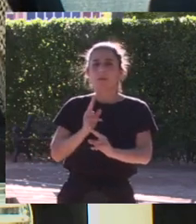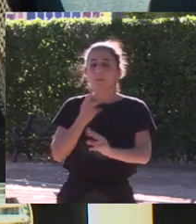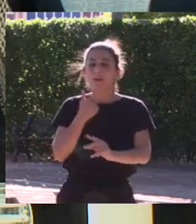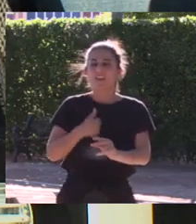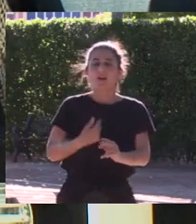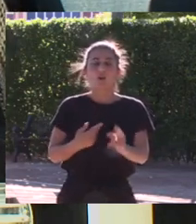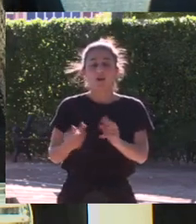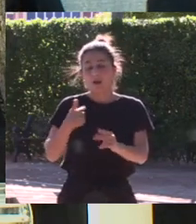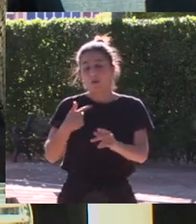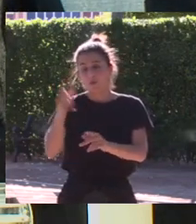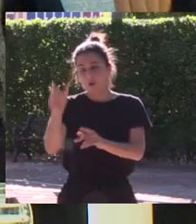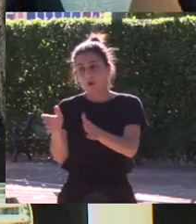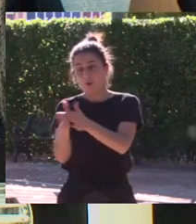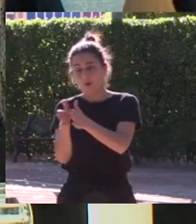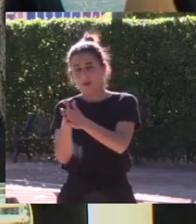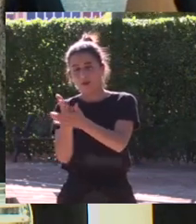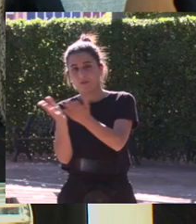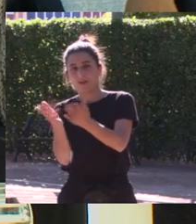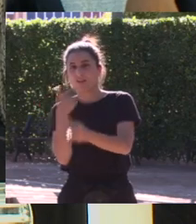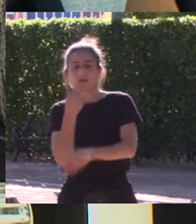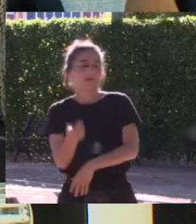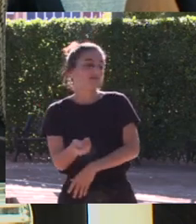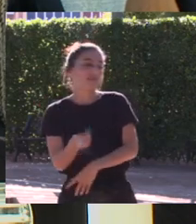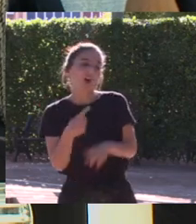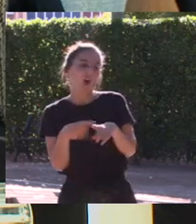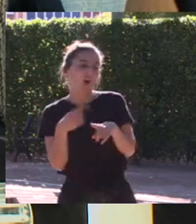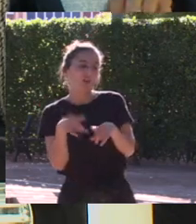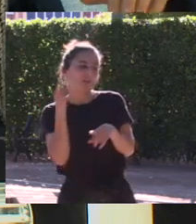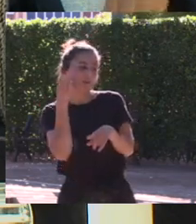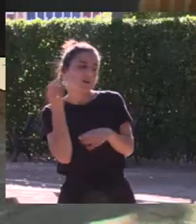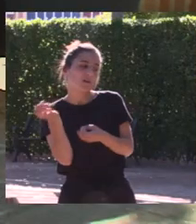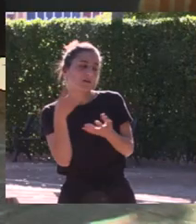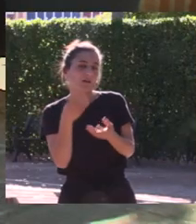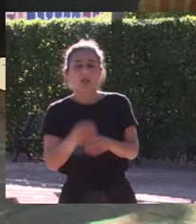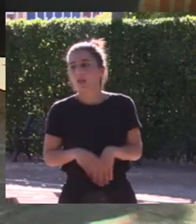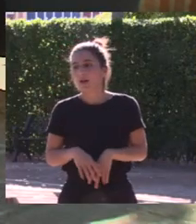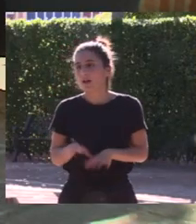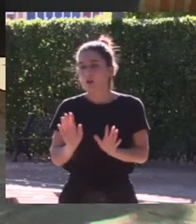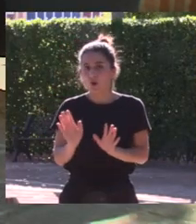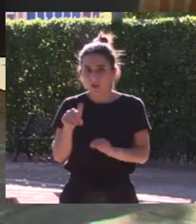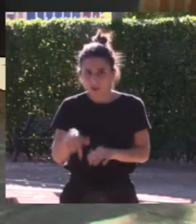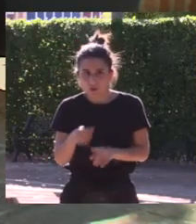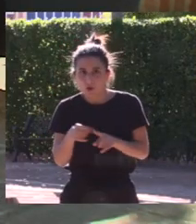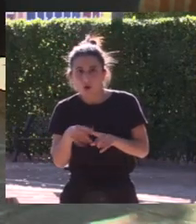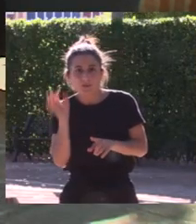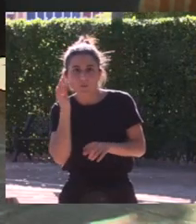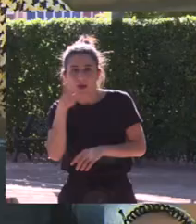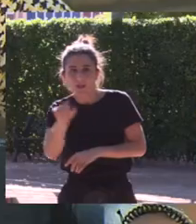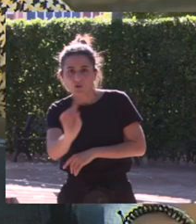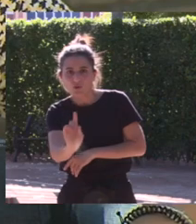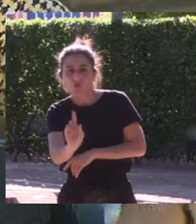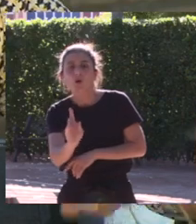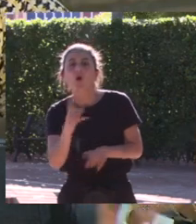de su confianza que a mí me lo trasladó y eran cosas de mujeres no, esto no son cosas de mujeres esto son cosas de